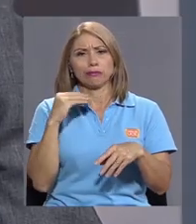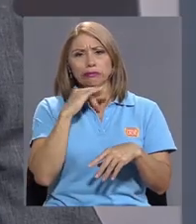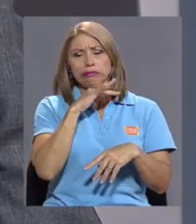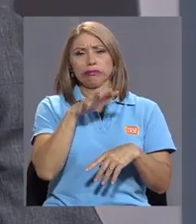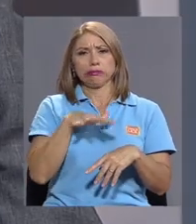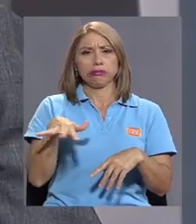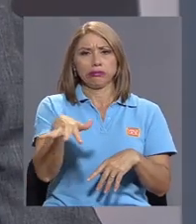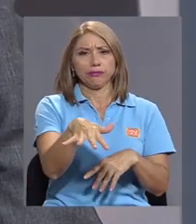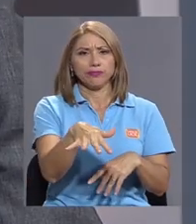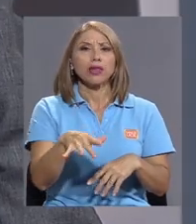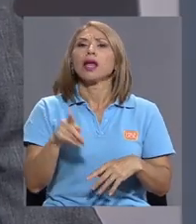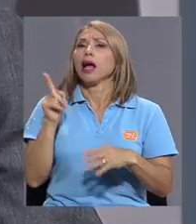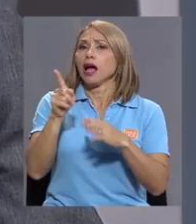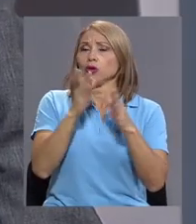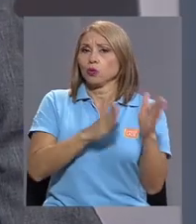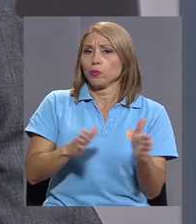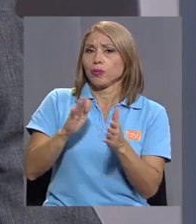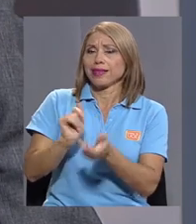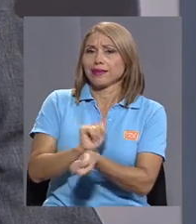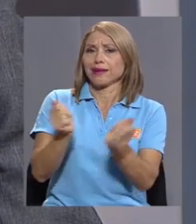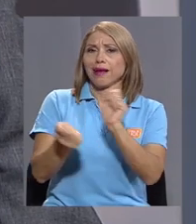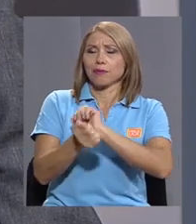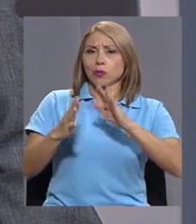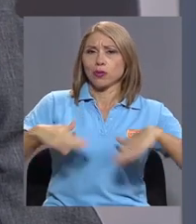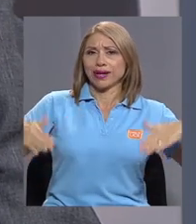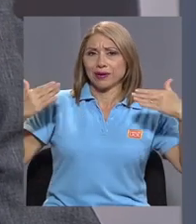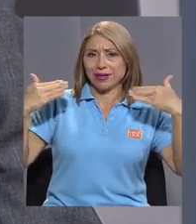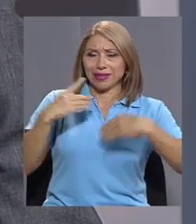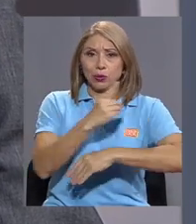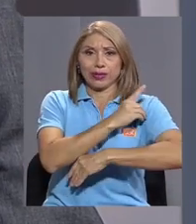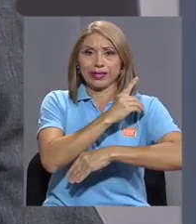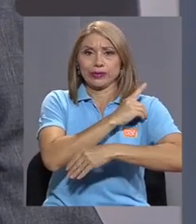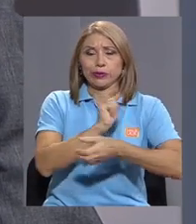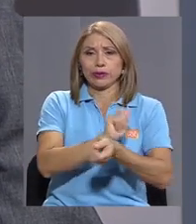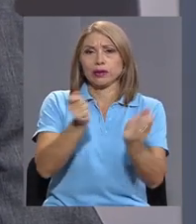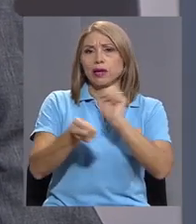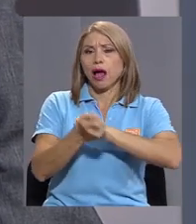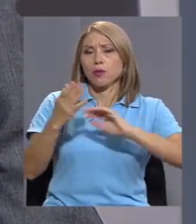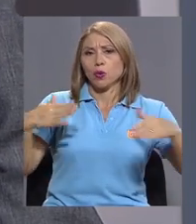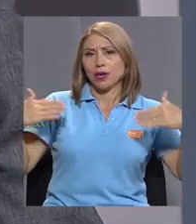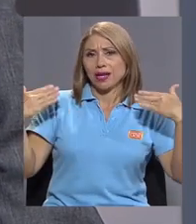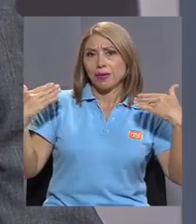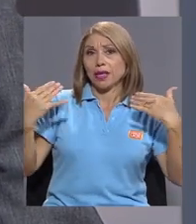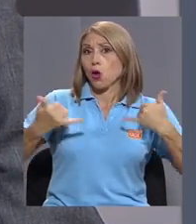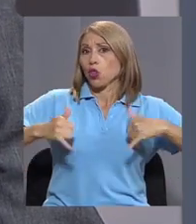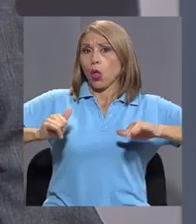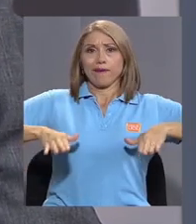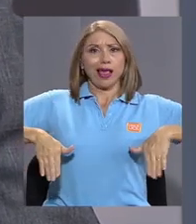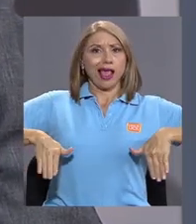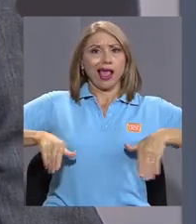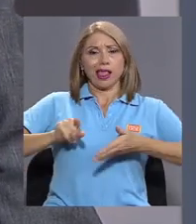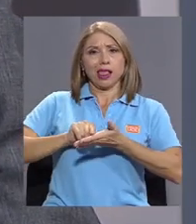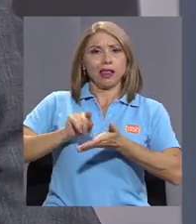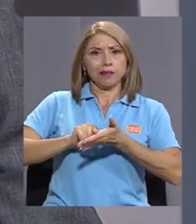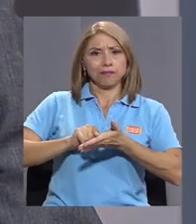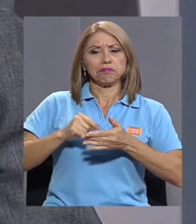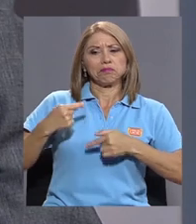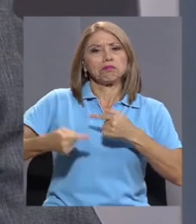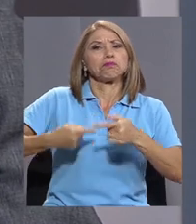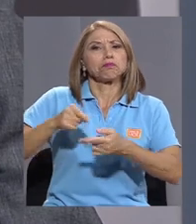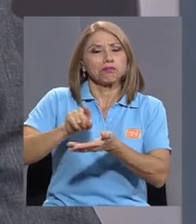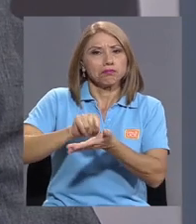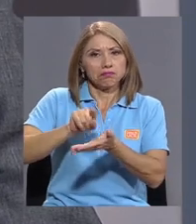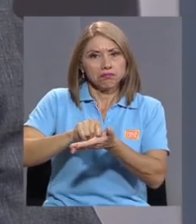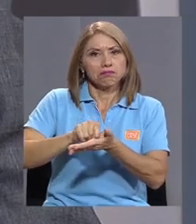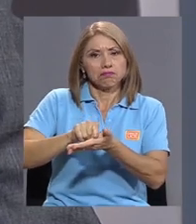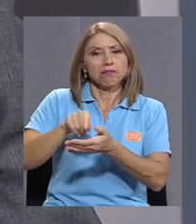hay un plan de cambio climático, que maneja la dirección de cambio climático, que no ha salido, está por publicarse, de